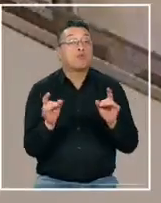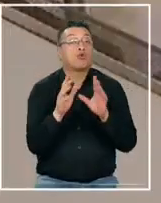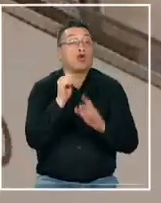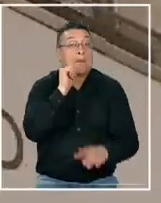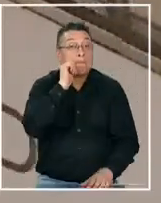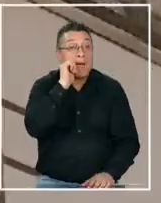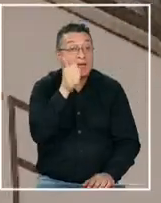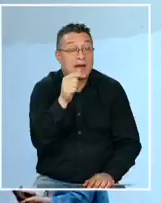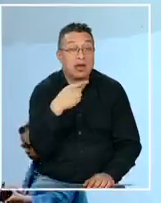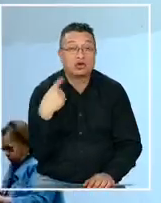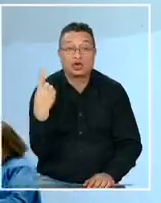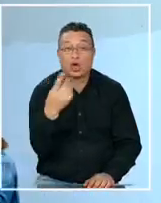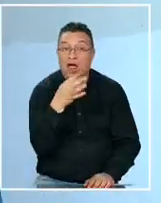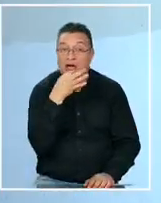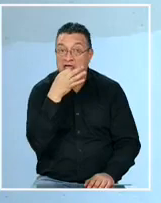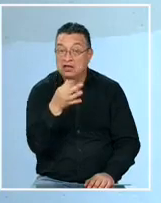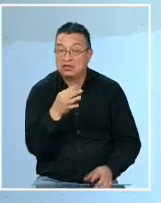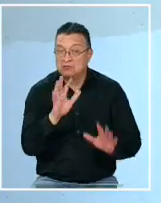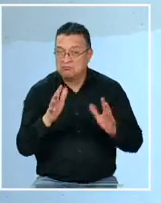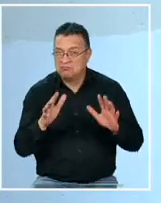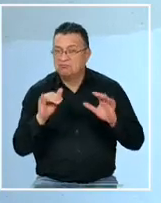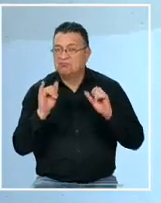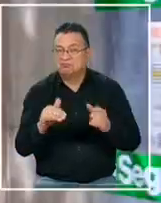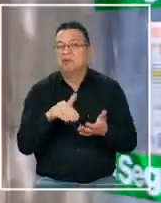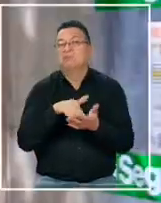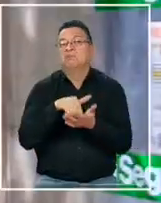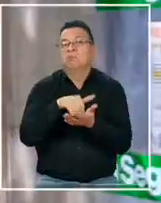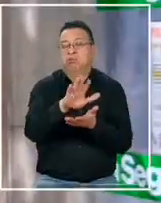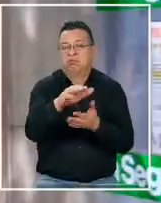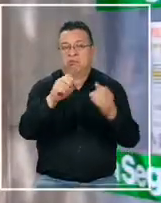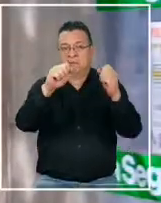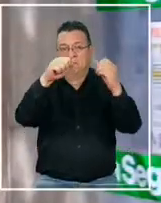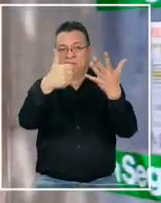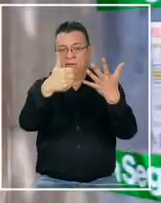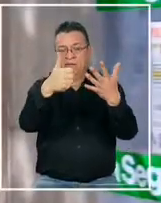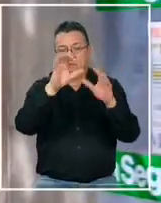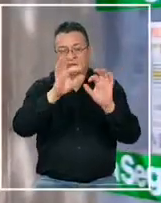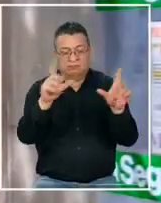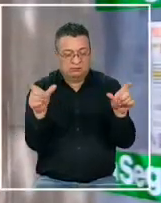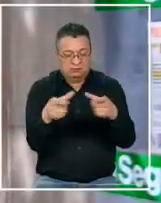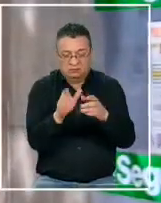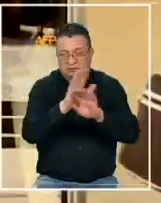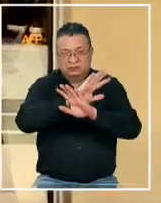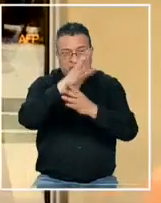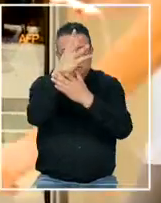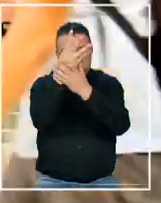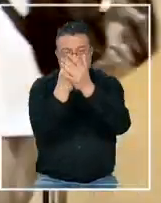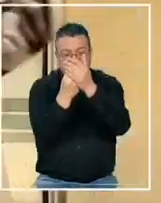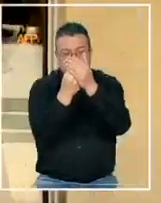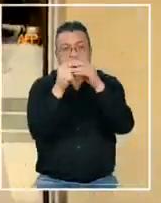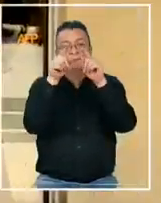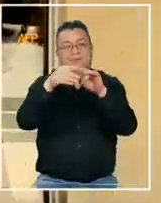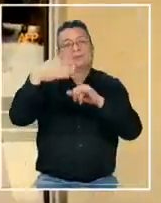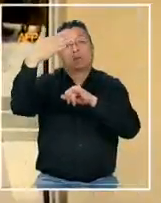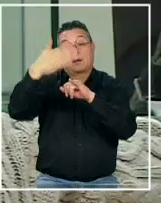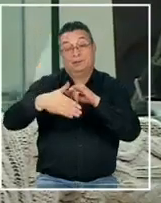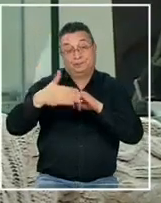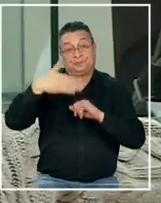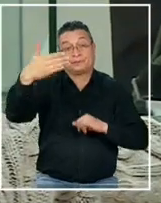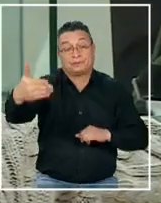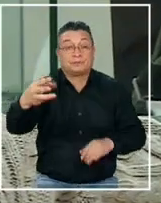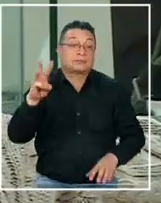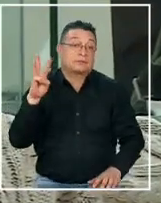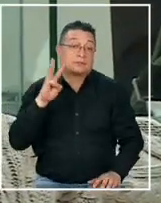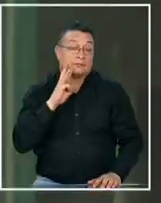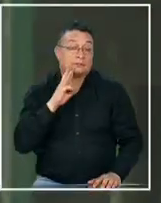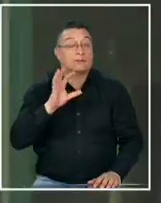ocurre lo que todos dicen que va a ocurrir, o sea, que se rechace el sexto retiro en comisión, sería en el plazo del miércoles o